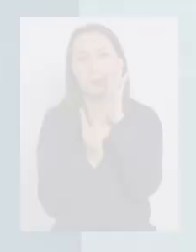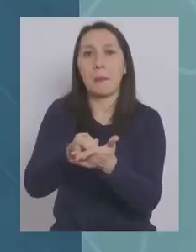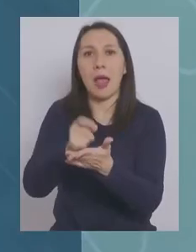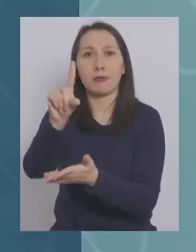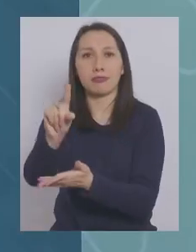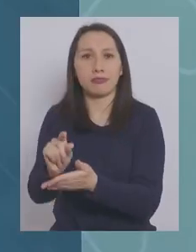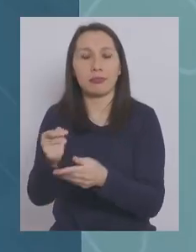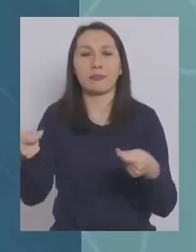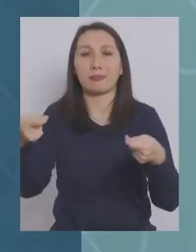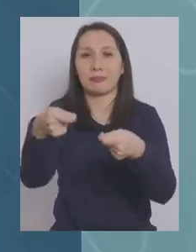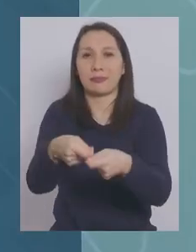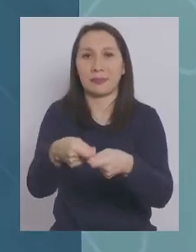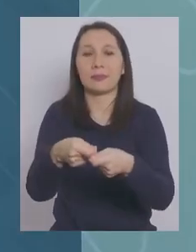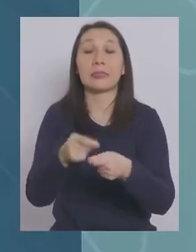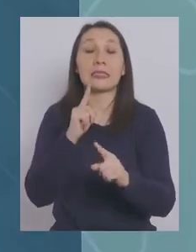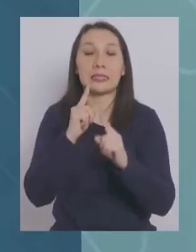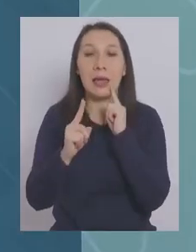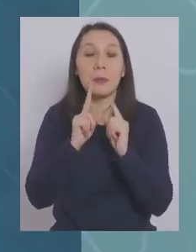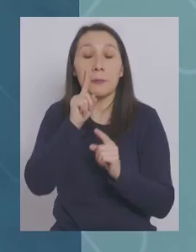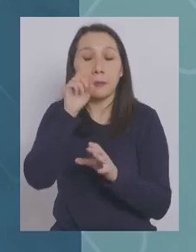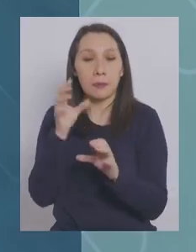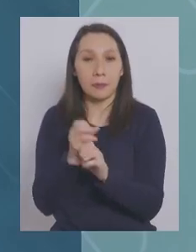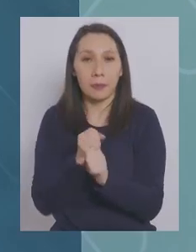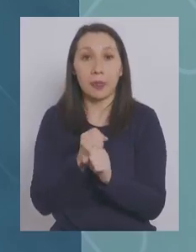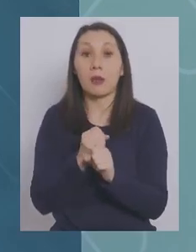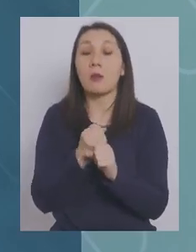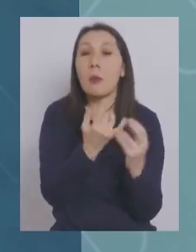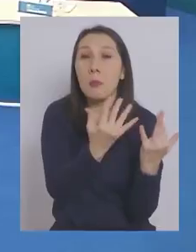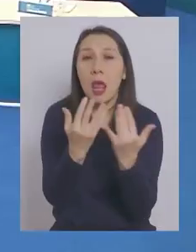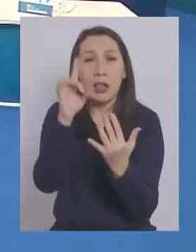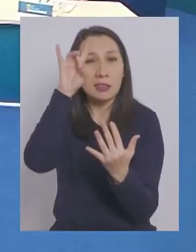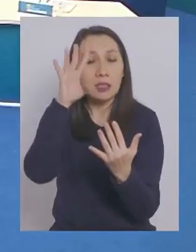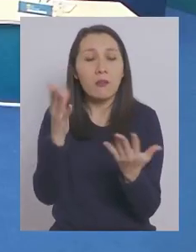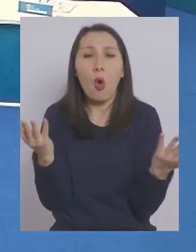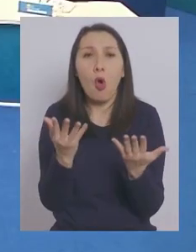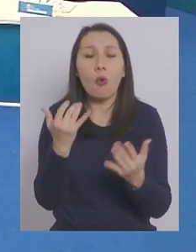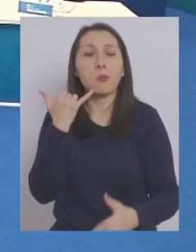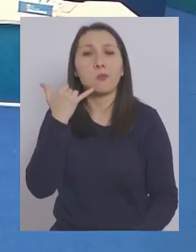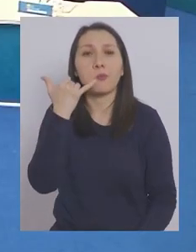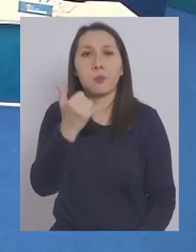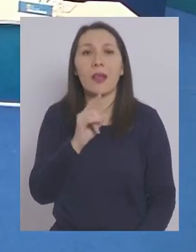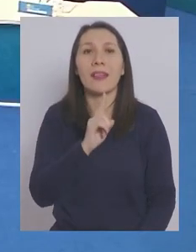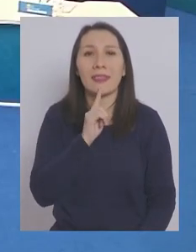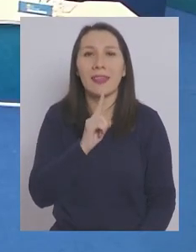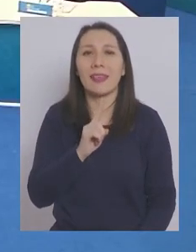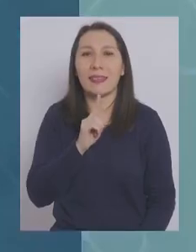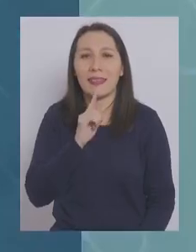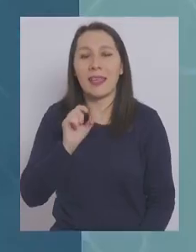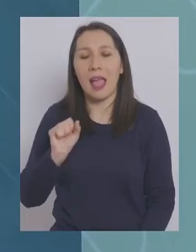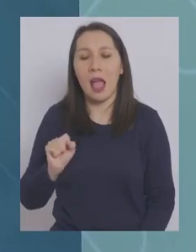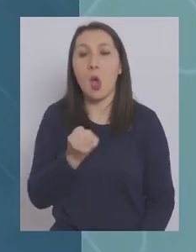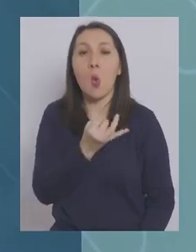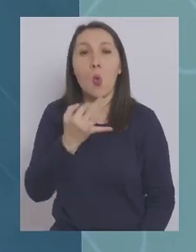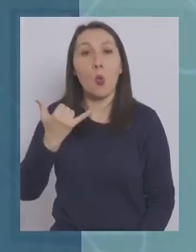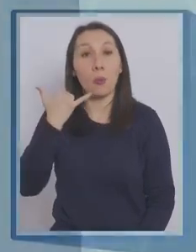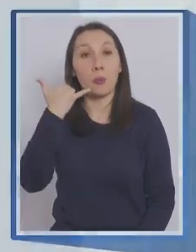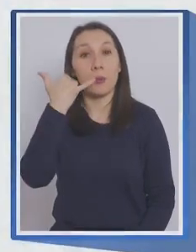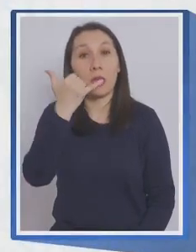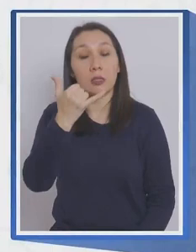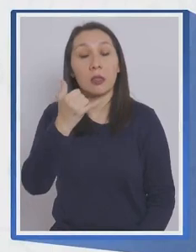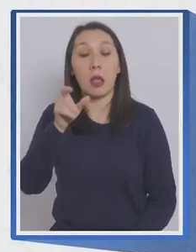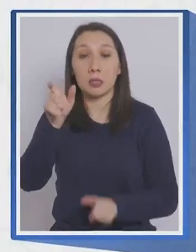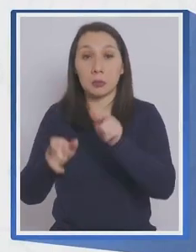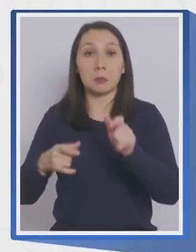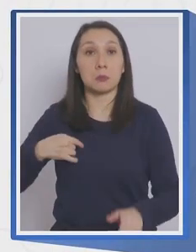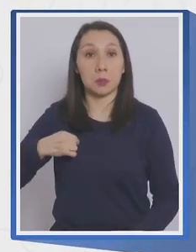plan. En cuanto a la trazabilidad, se dará a conocer en las próximas semanas el Fono TTA, un número de teléfono en donde la